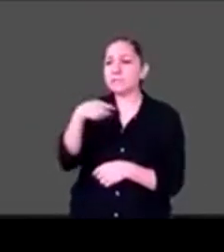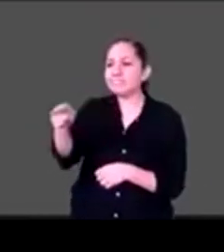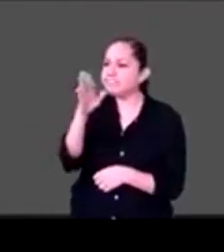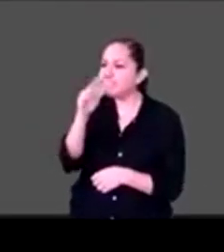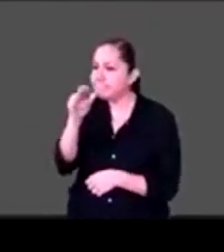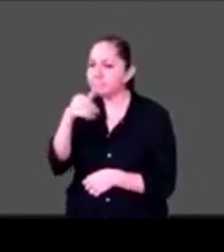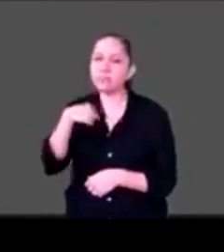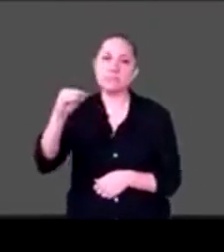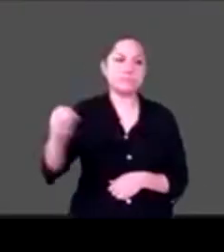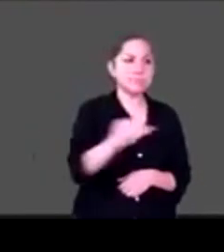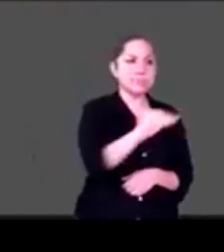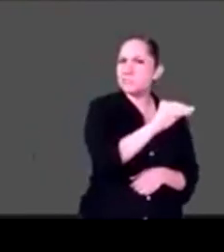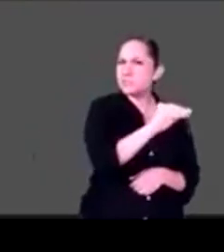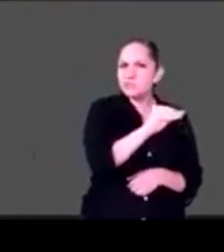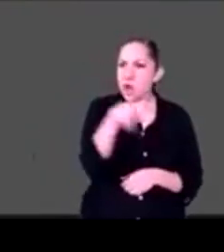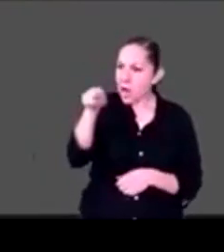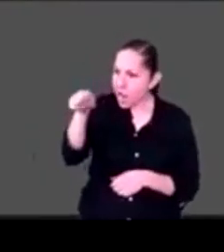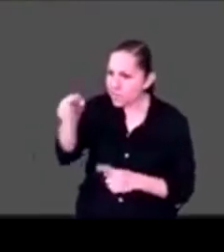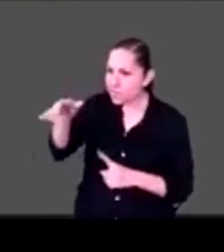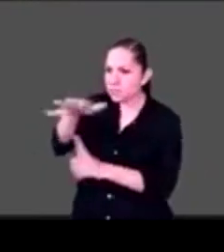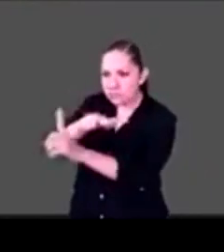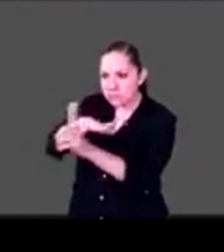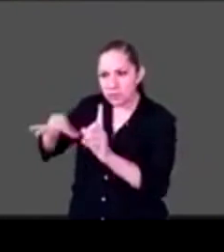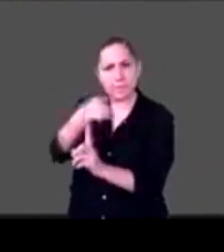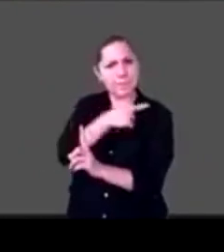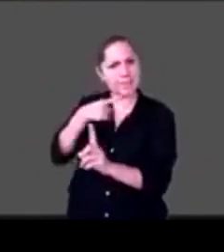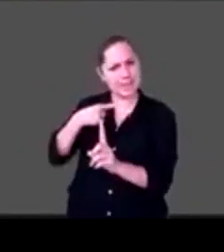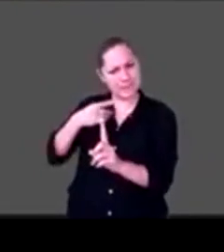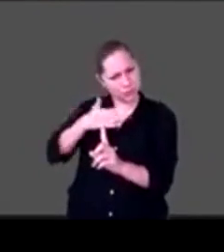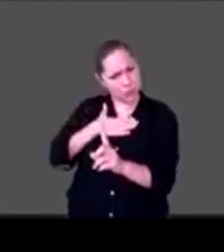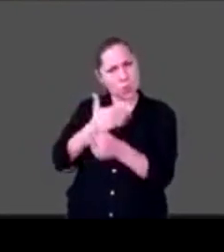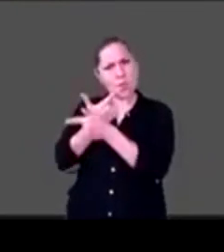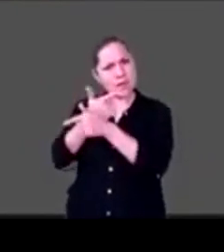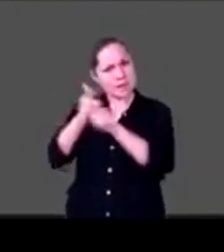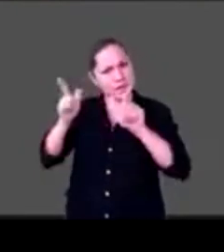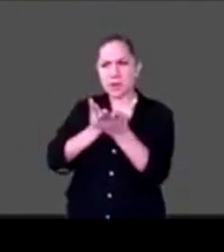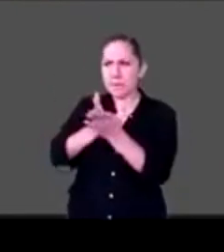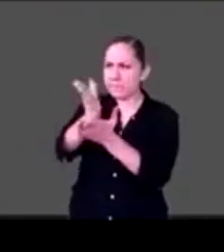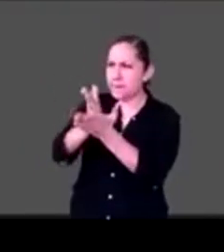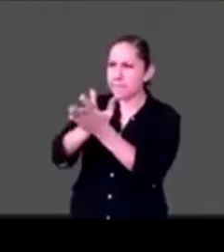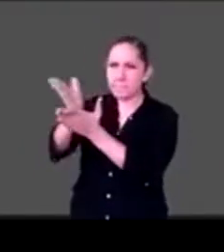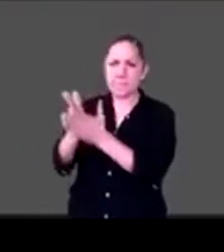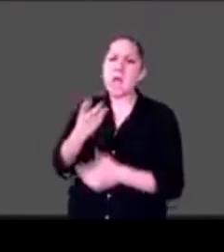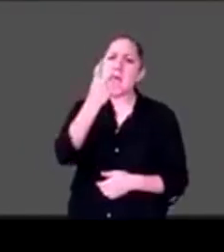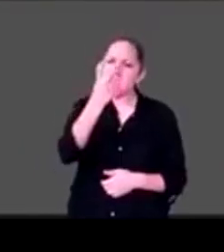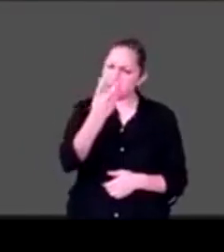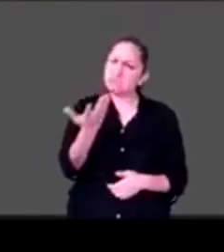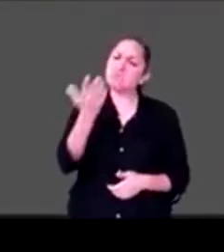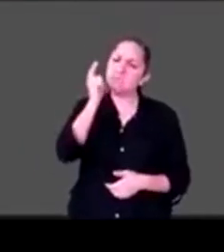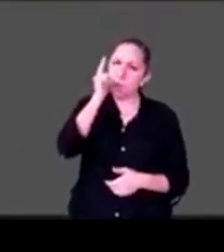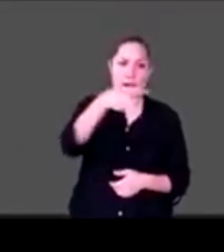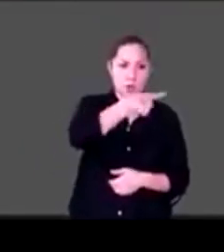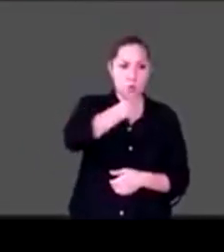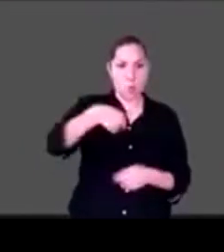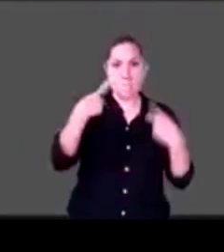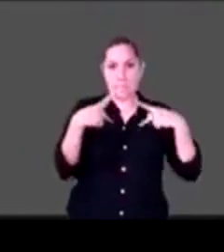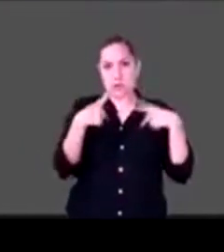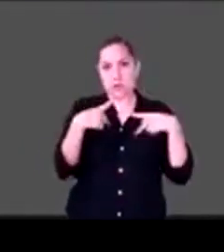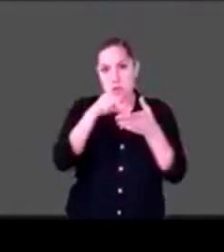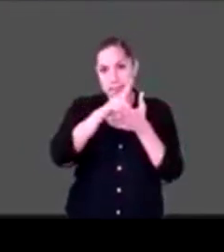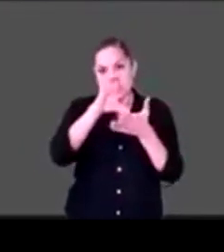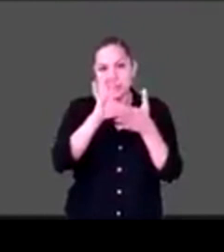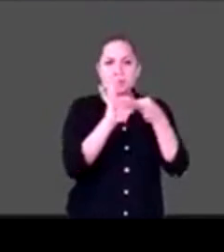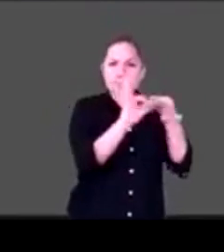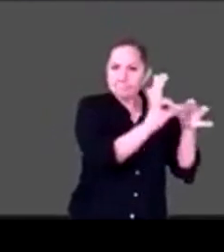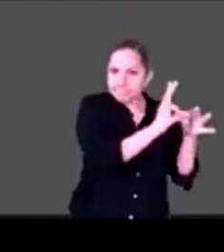pero no pensemos en el paso, pensemos en que eso será posible si las personas con discapacidad empezamos a trabajar unidas, las organizaciones, junto